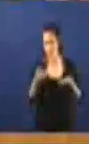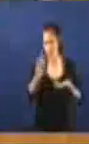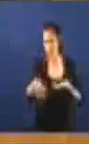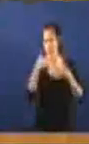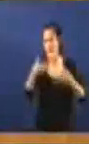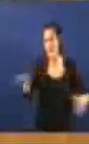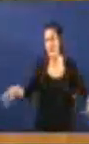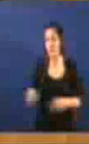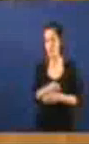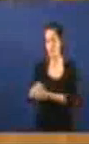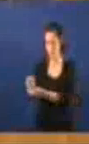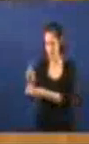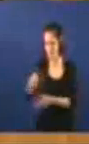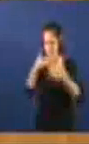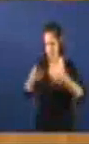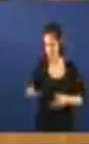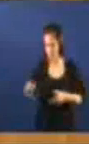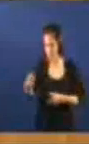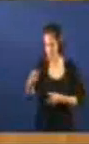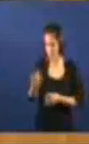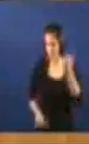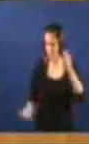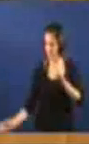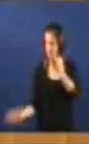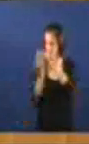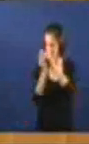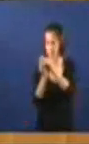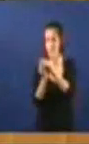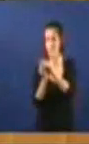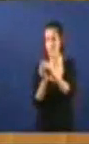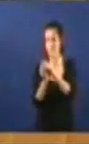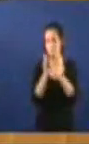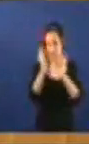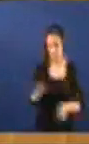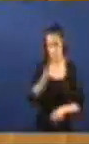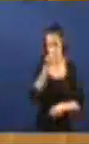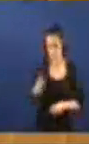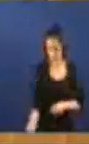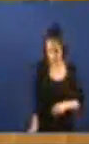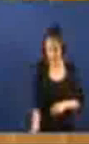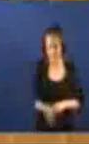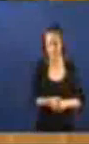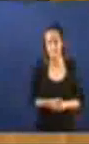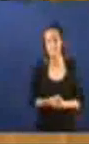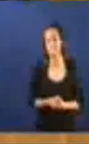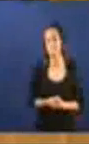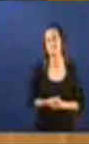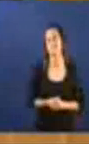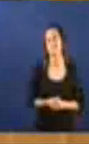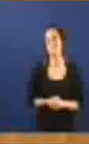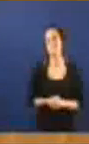Partido Popular O Grupo Popular Que coincidísemos neso Lo cortés No quita Lo valiente En ese